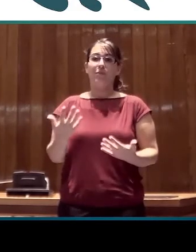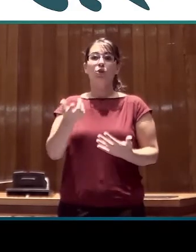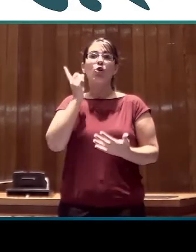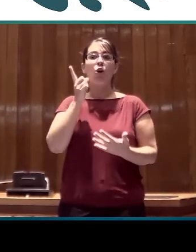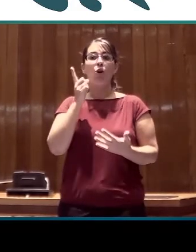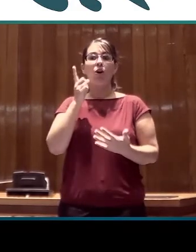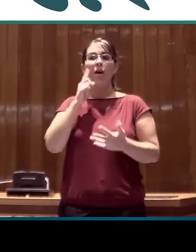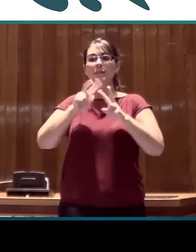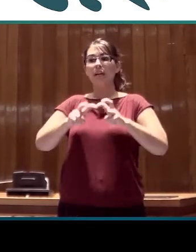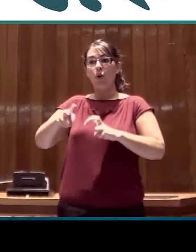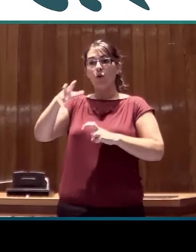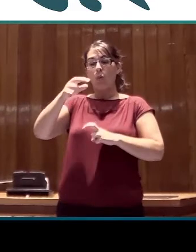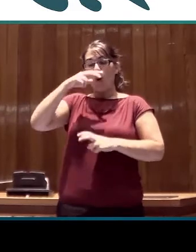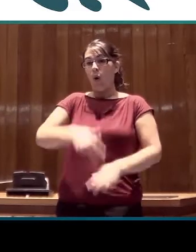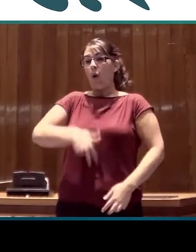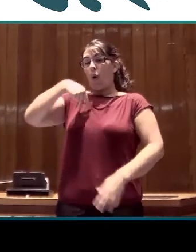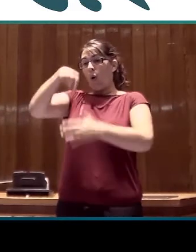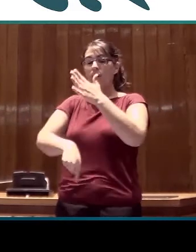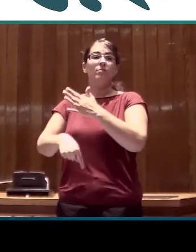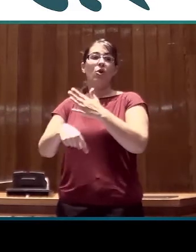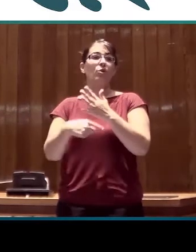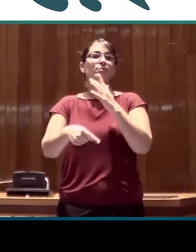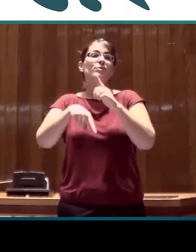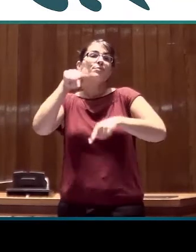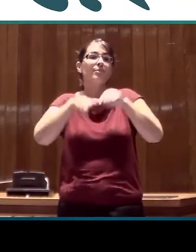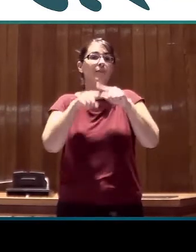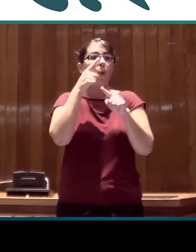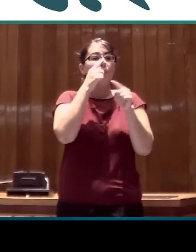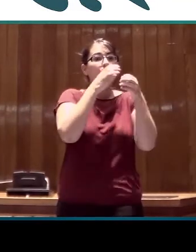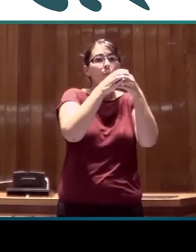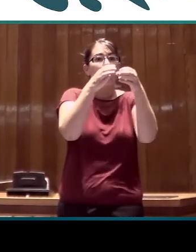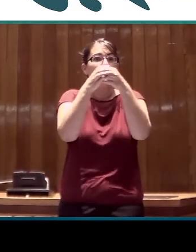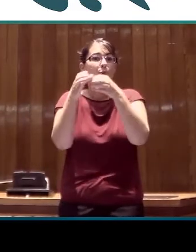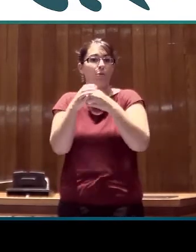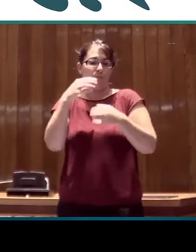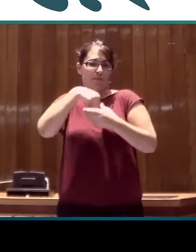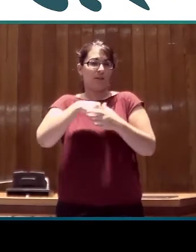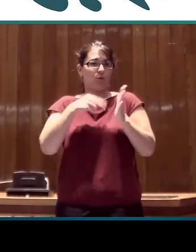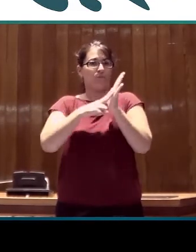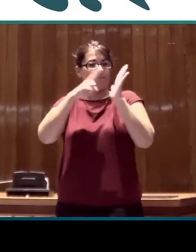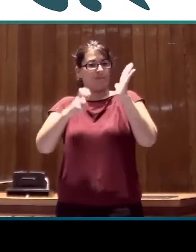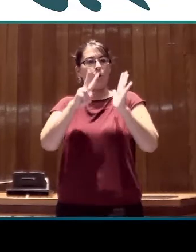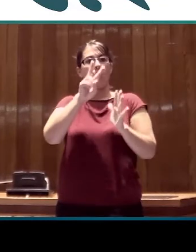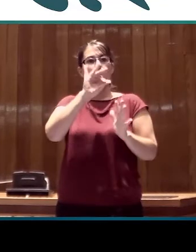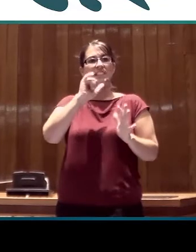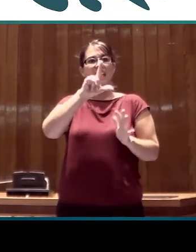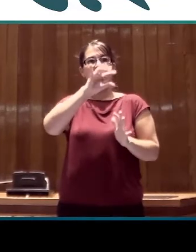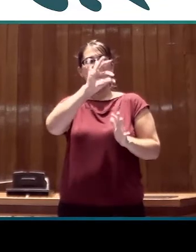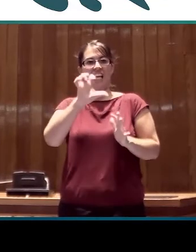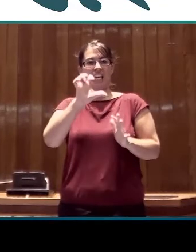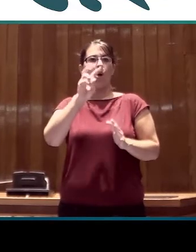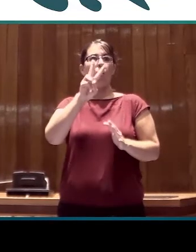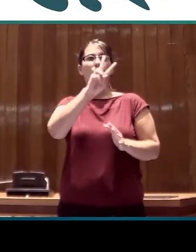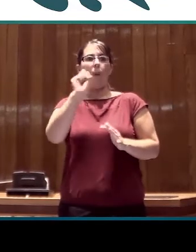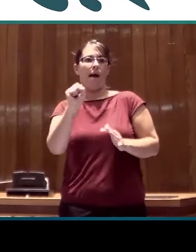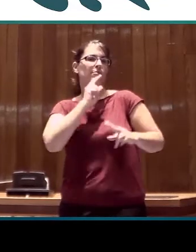grupo que os voy a presentar, de la Unidad Singular de Investigación en Lenguas de Signos Española, UCIL-CEUBA. Y yo solamente ahora